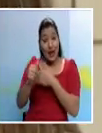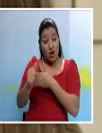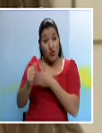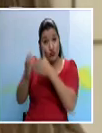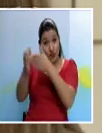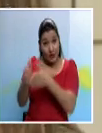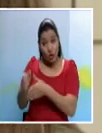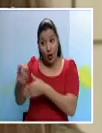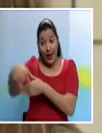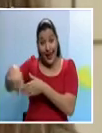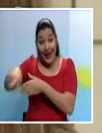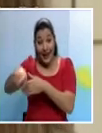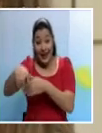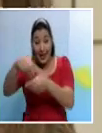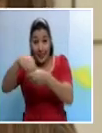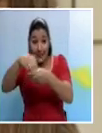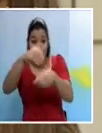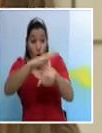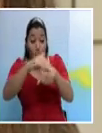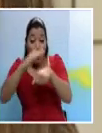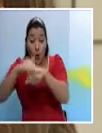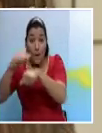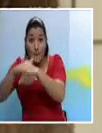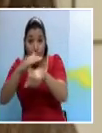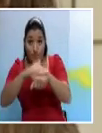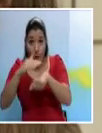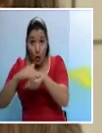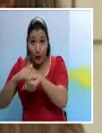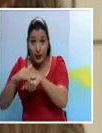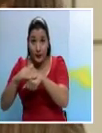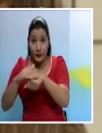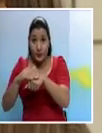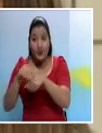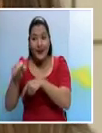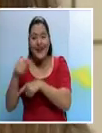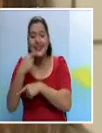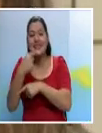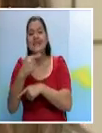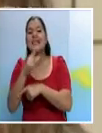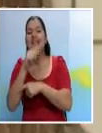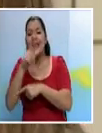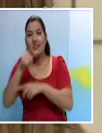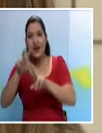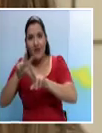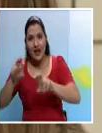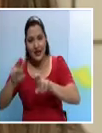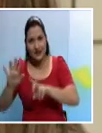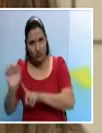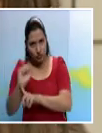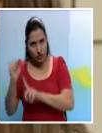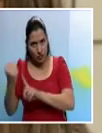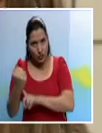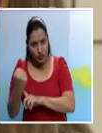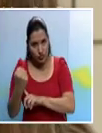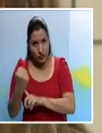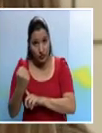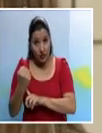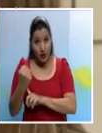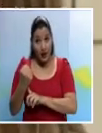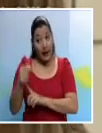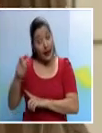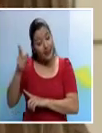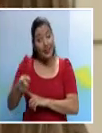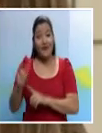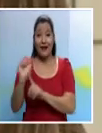internamente y está proponiendo cuál es la instancia que internamente deba conocer su caso. Yo creo que él va a cambiar esa convocatoria, la tiene que